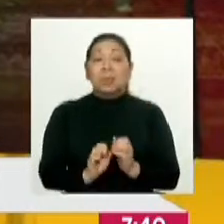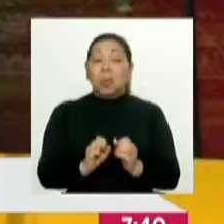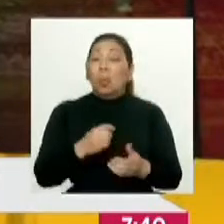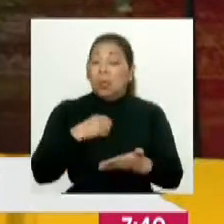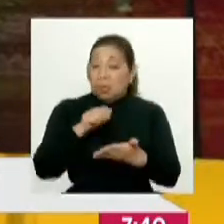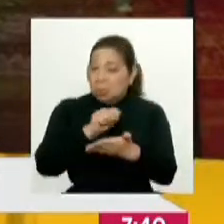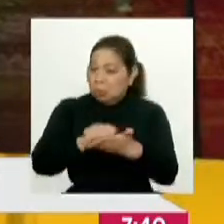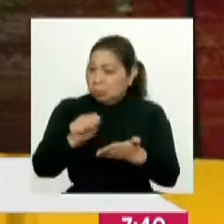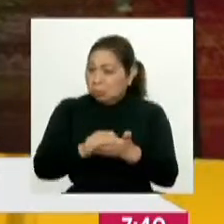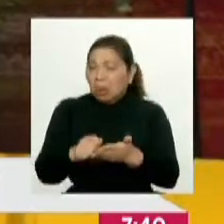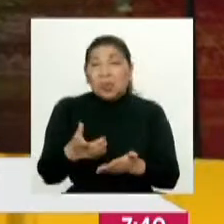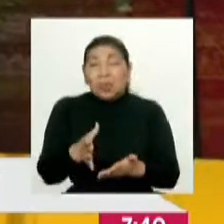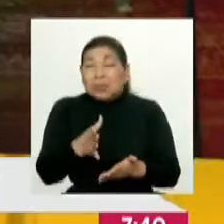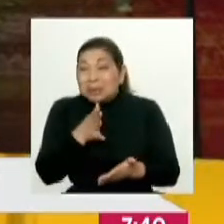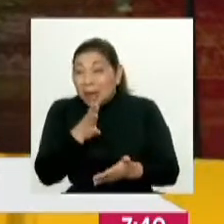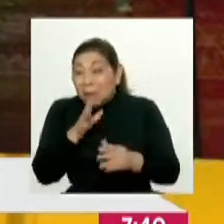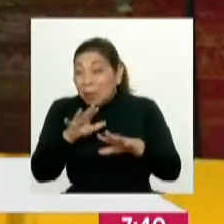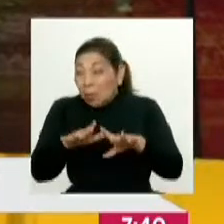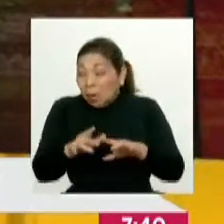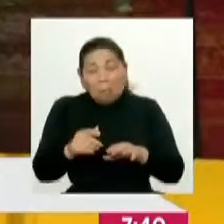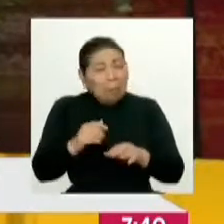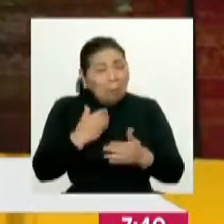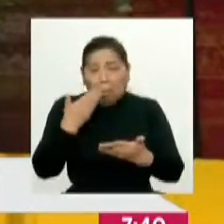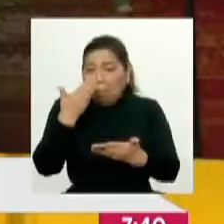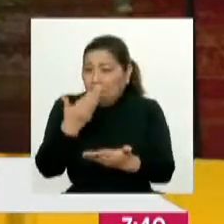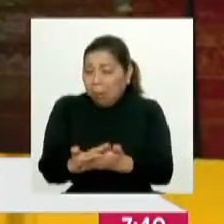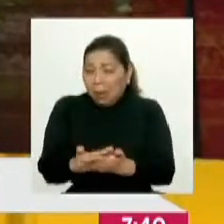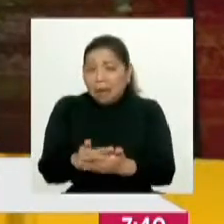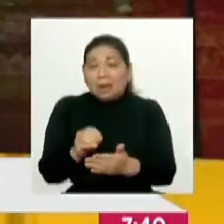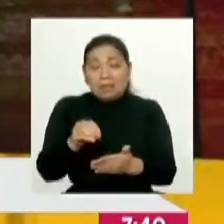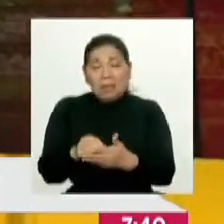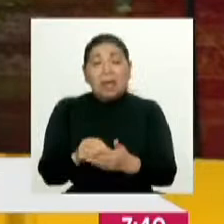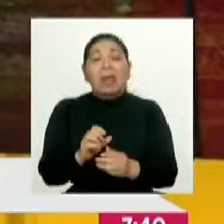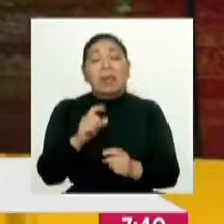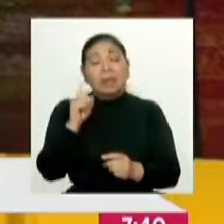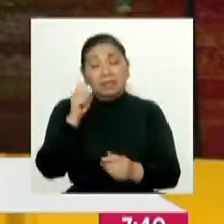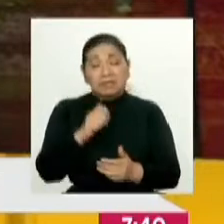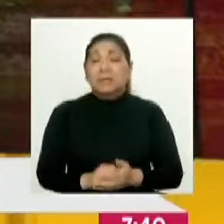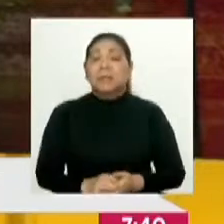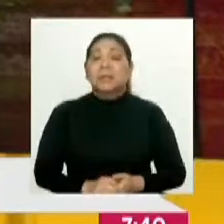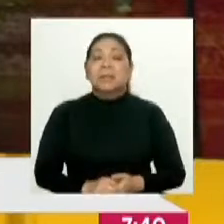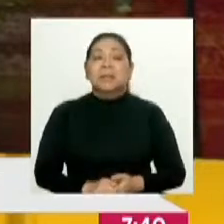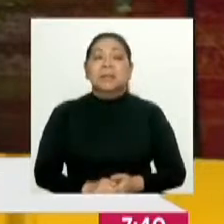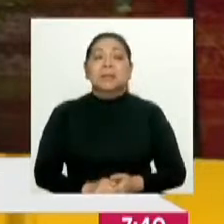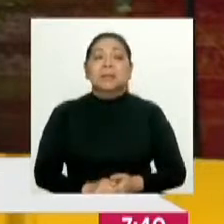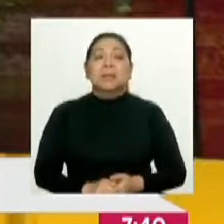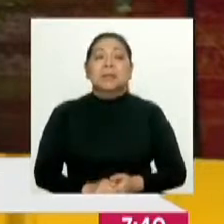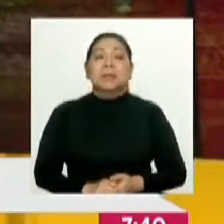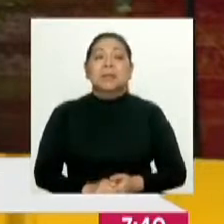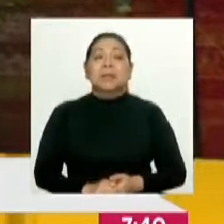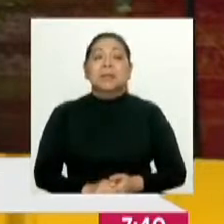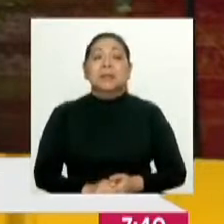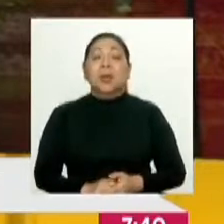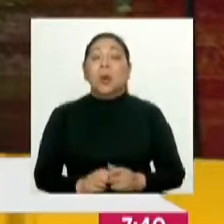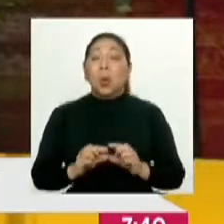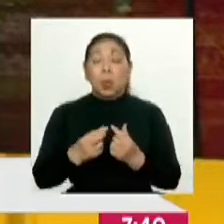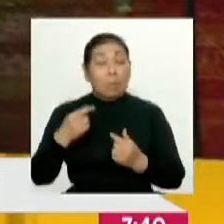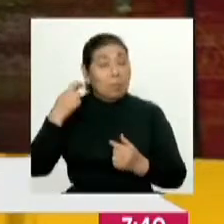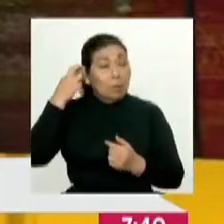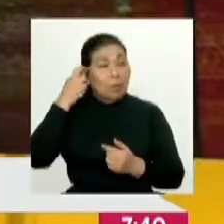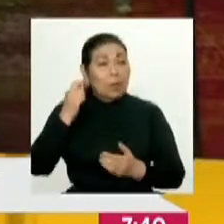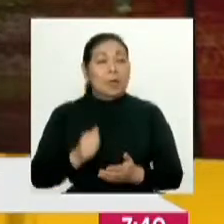los puede llenar a mano. Son formatos que no son difíciles, ¿verdad? es, sí. Preguntas cortas. El partido,